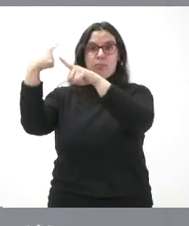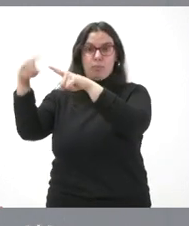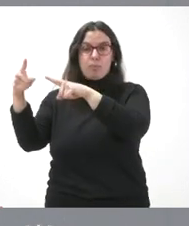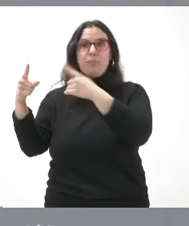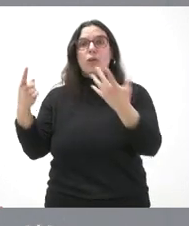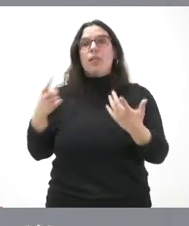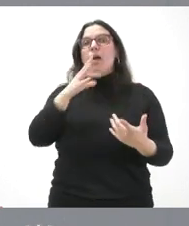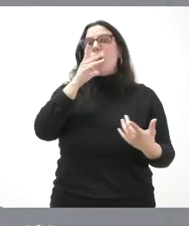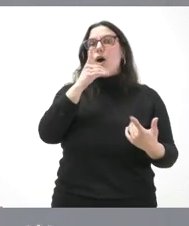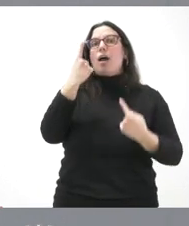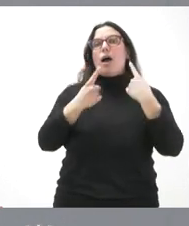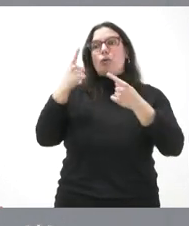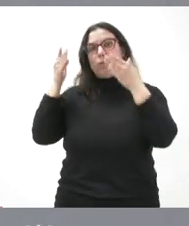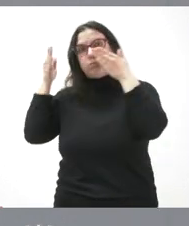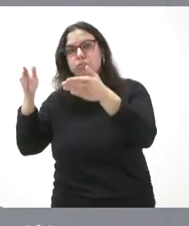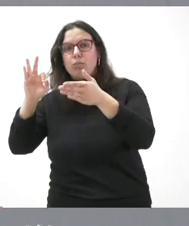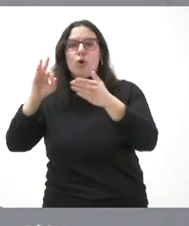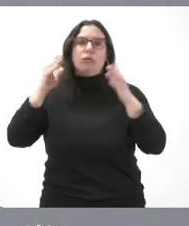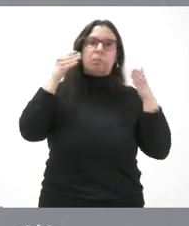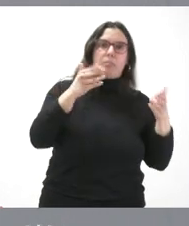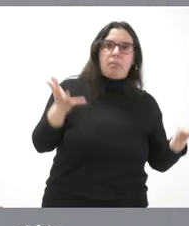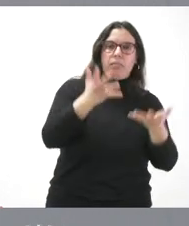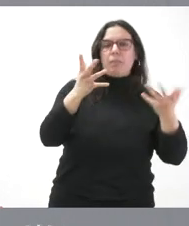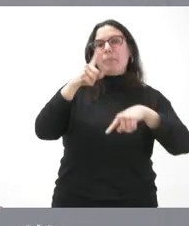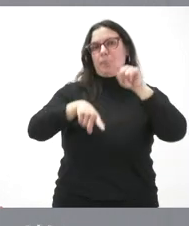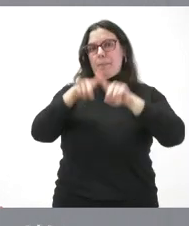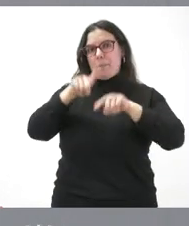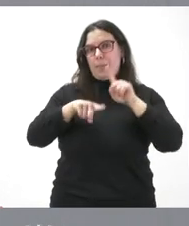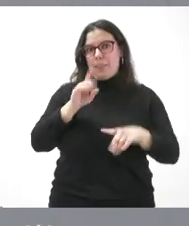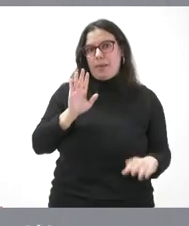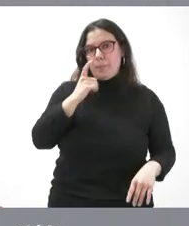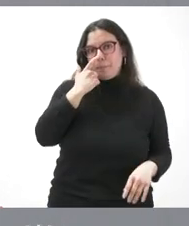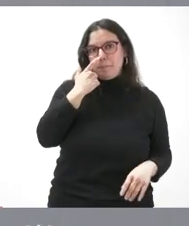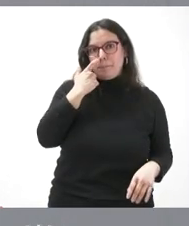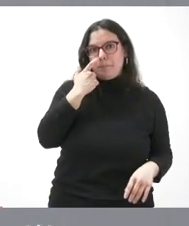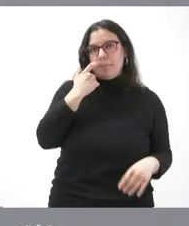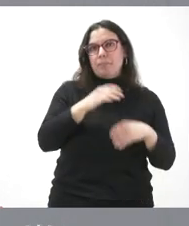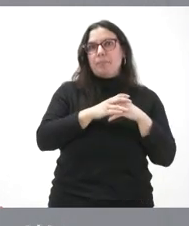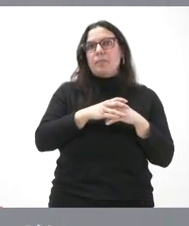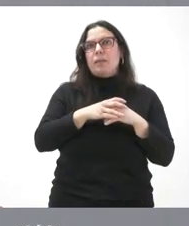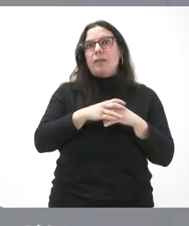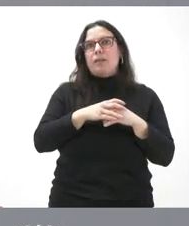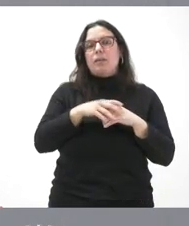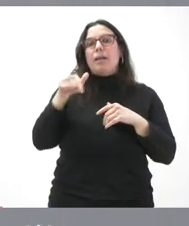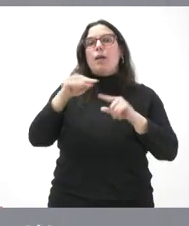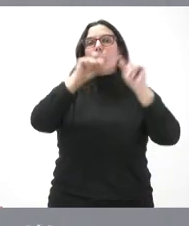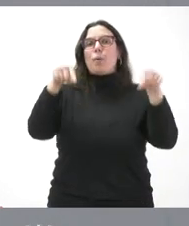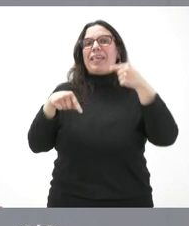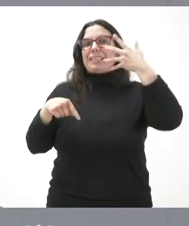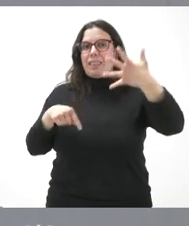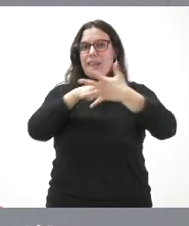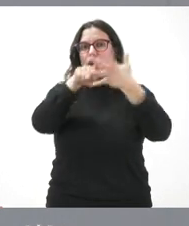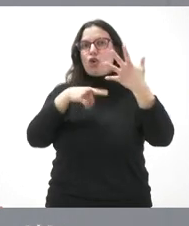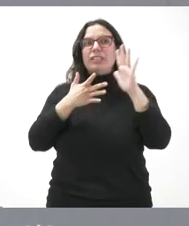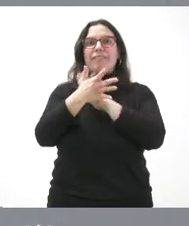intensidad será distinta en unas que en otras. El que figuren aquí cinco provincias no